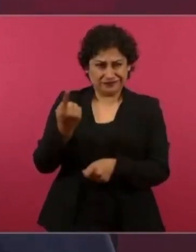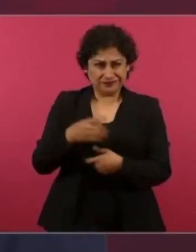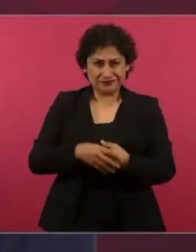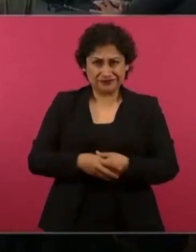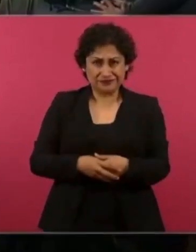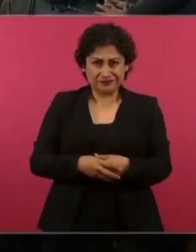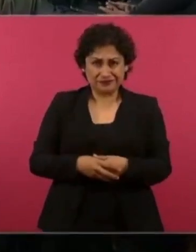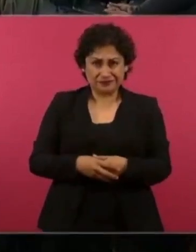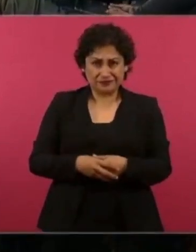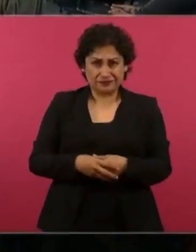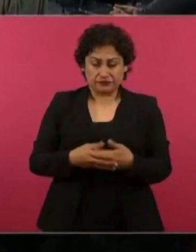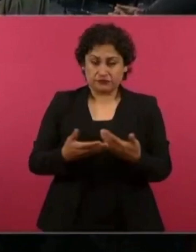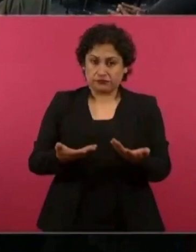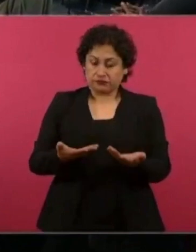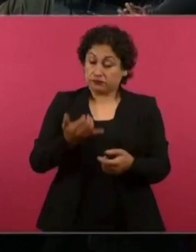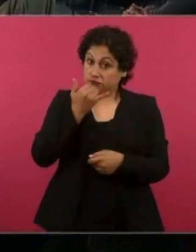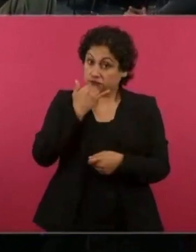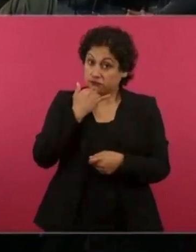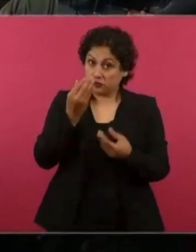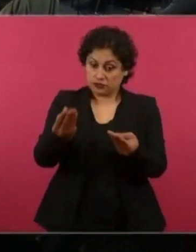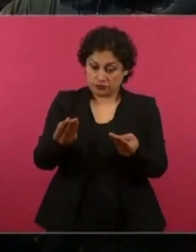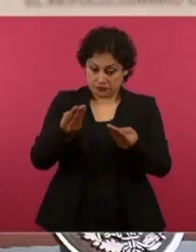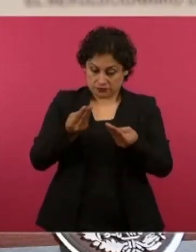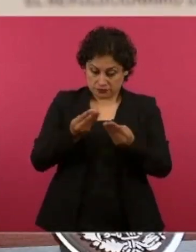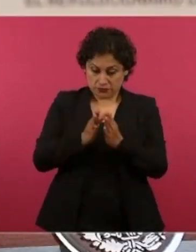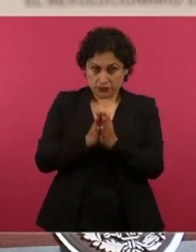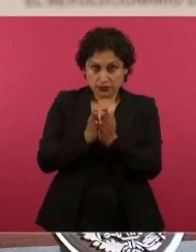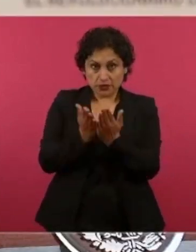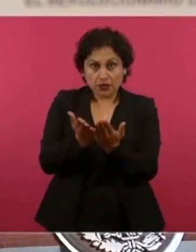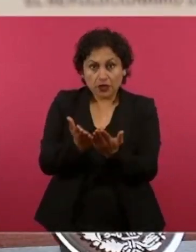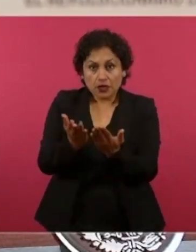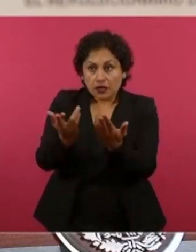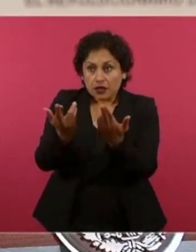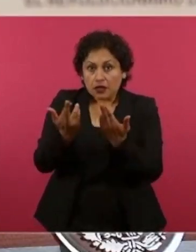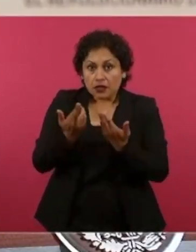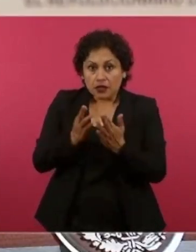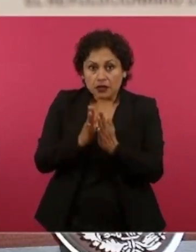A mí me regalan un libro, aunque sea de Krause,